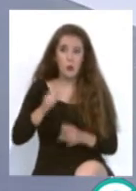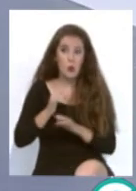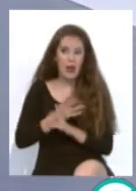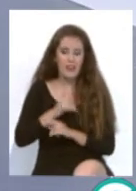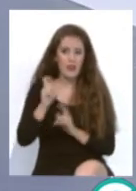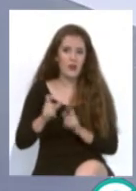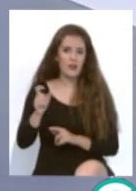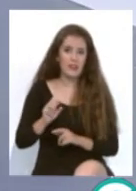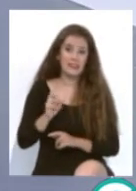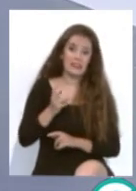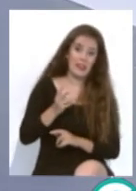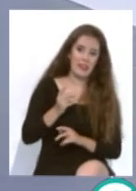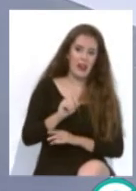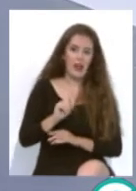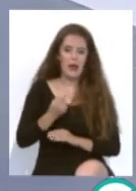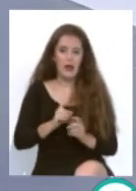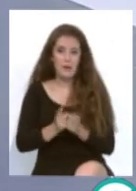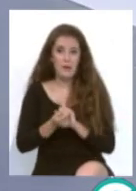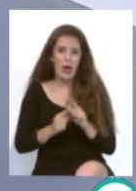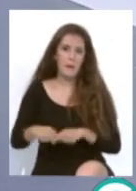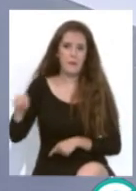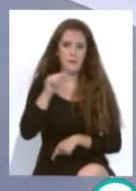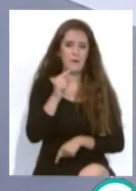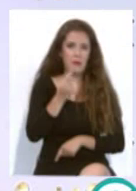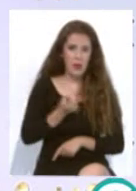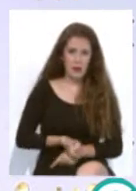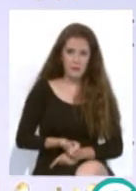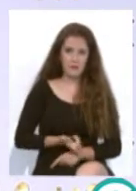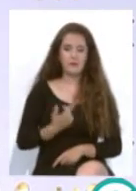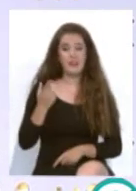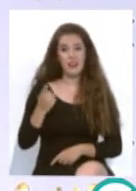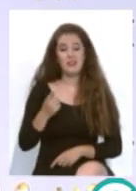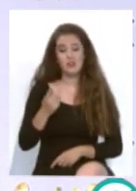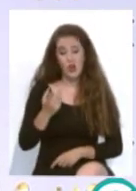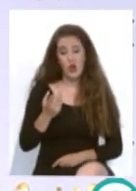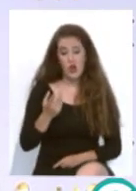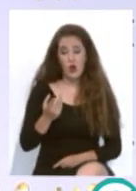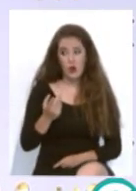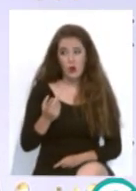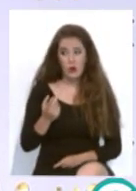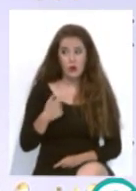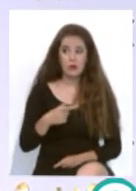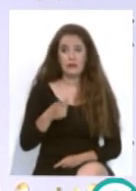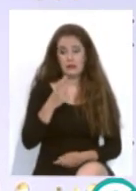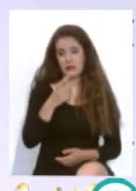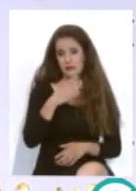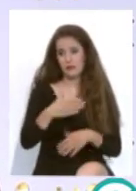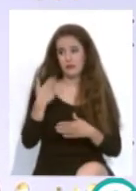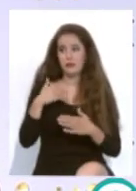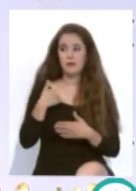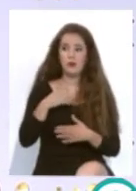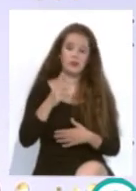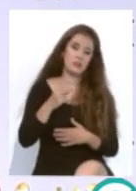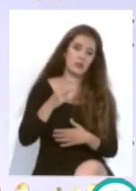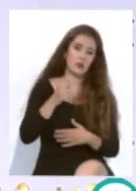de tercera a primera y no salían de tercera a segunda lo que pasa que eso ya lleva nos lleva tiempo atrás donde el segundo